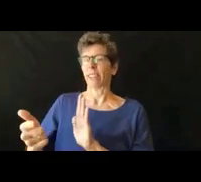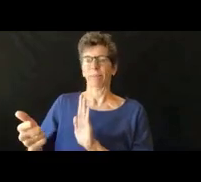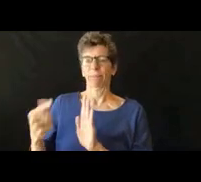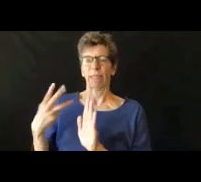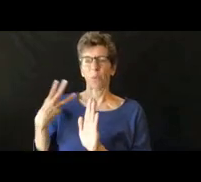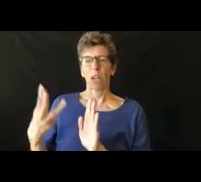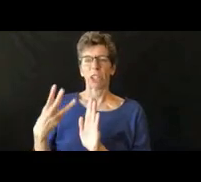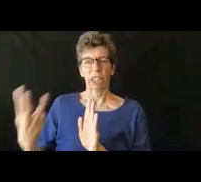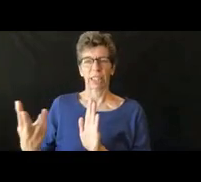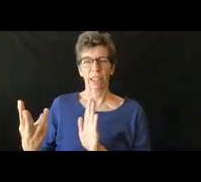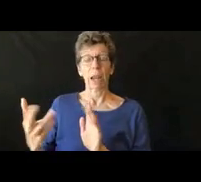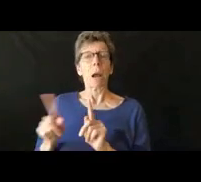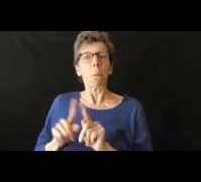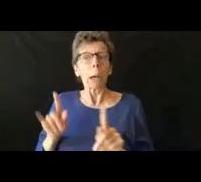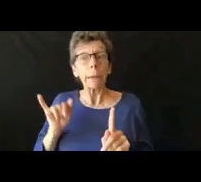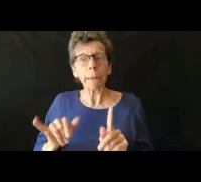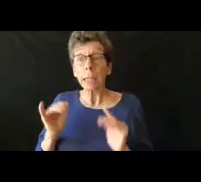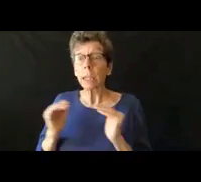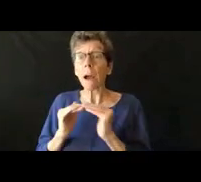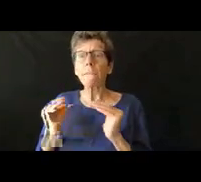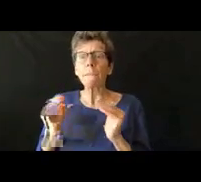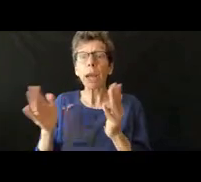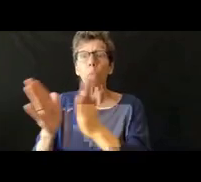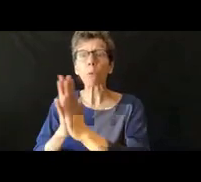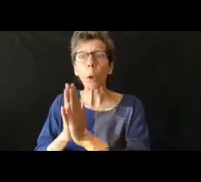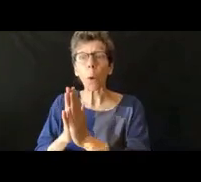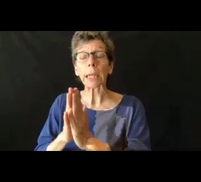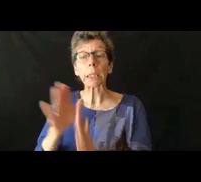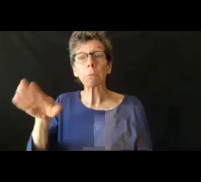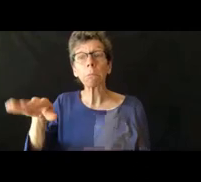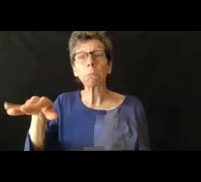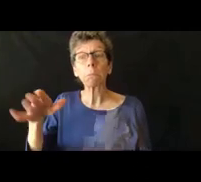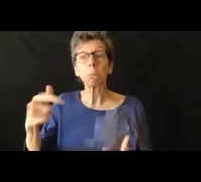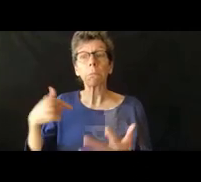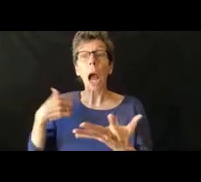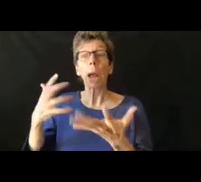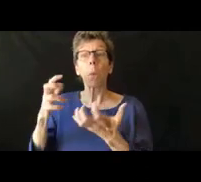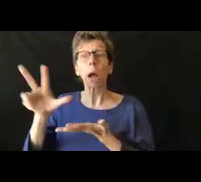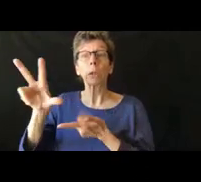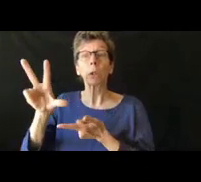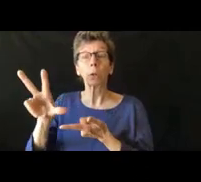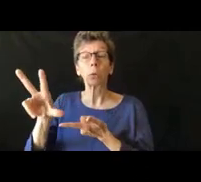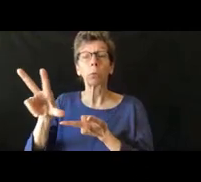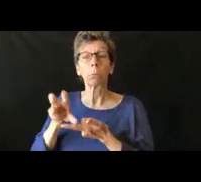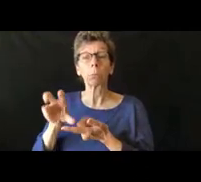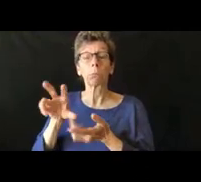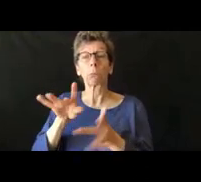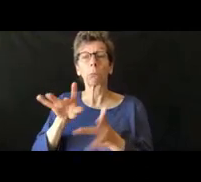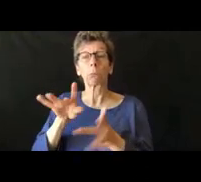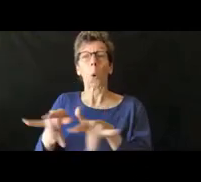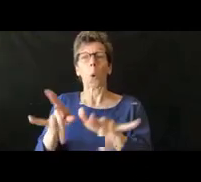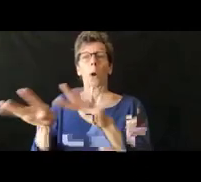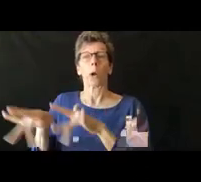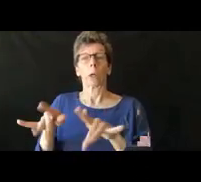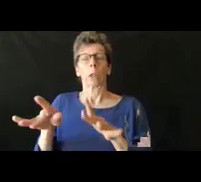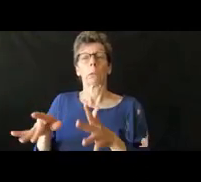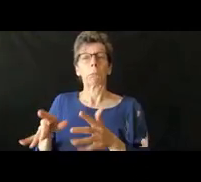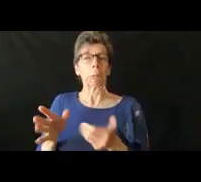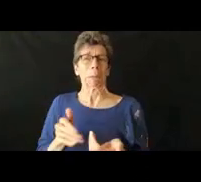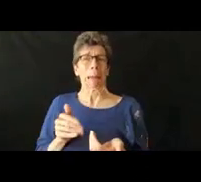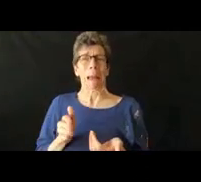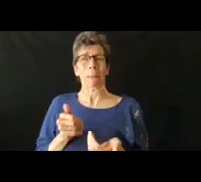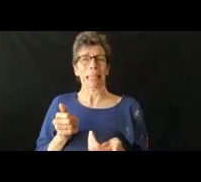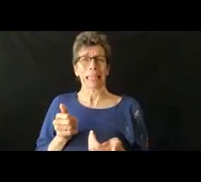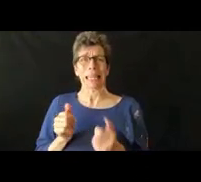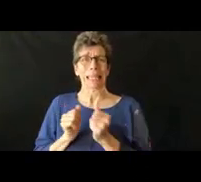pero es una buena solicitud hacer a todas las escuelas permitir que las reuniones se graben sobre todo porque son fáciles de